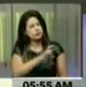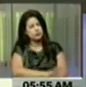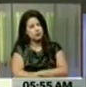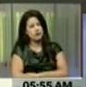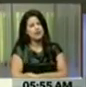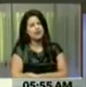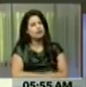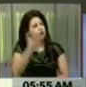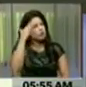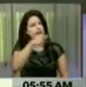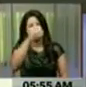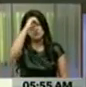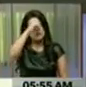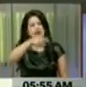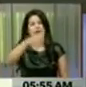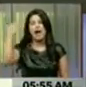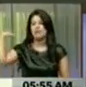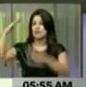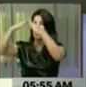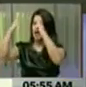¿Sabrá ese señor que existió una casa amarilla?